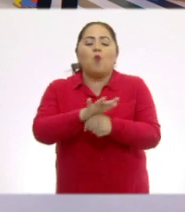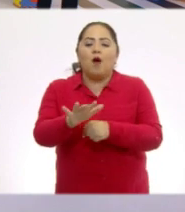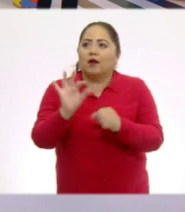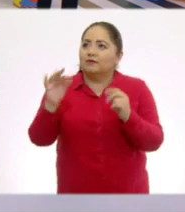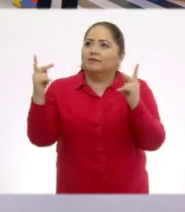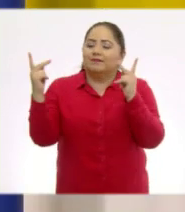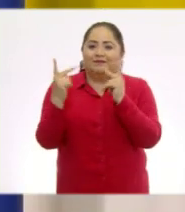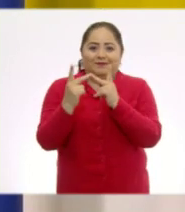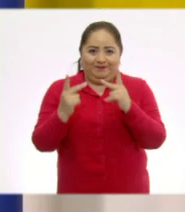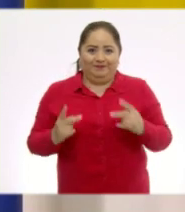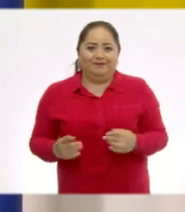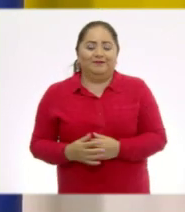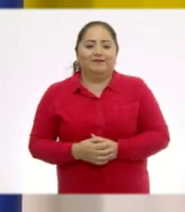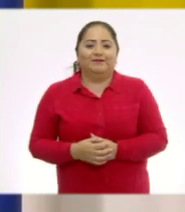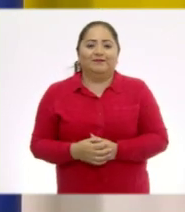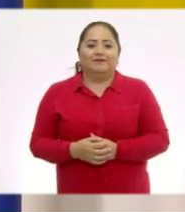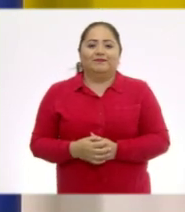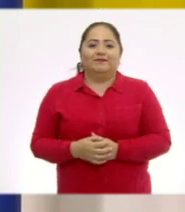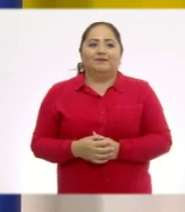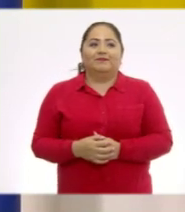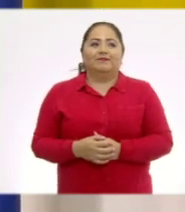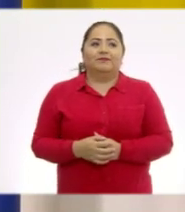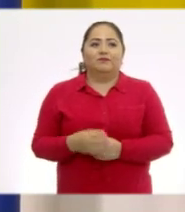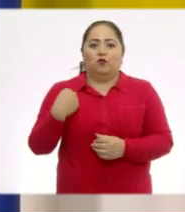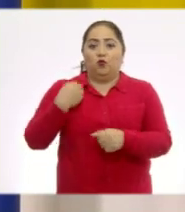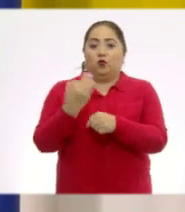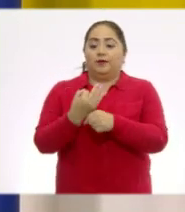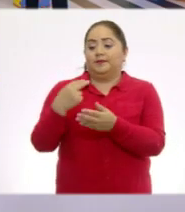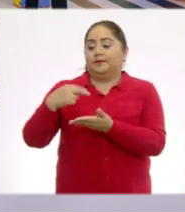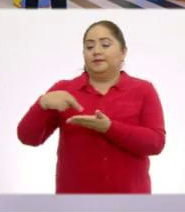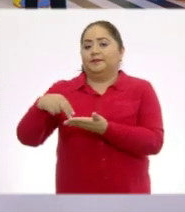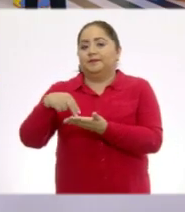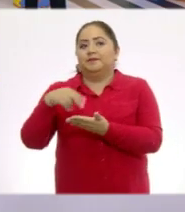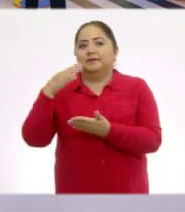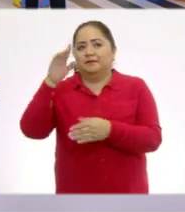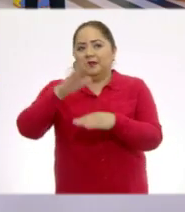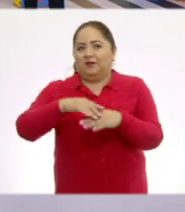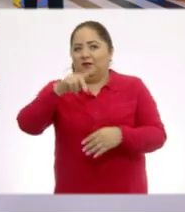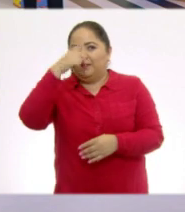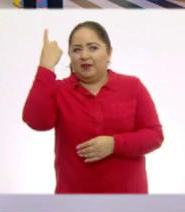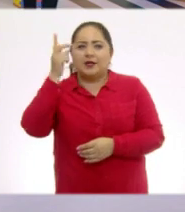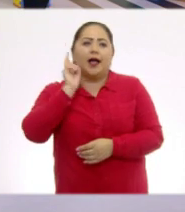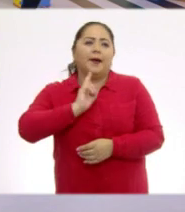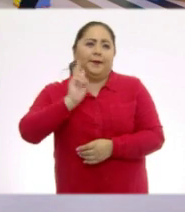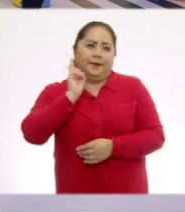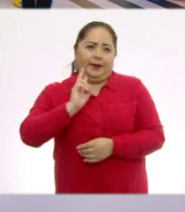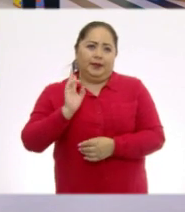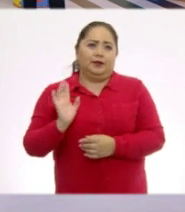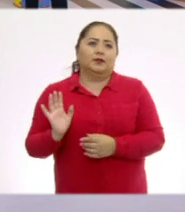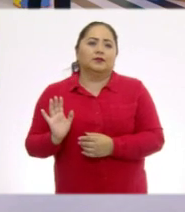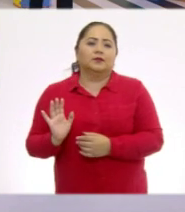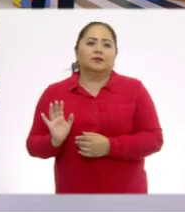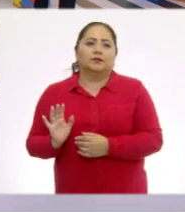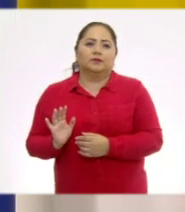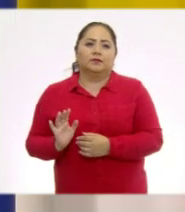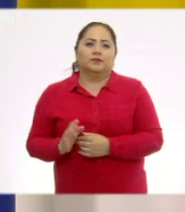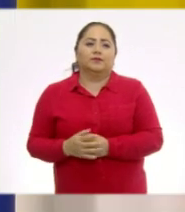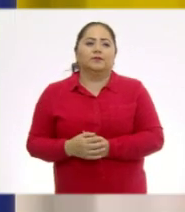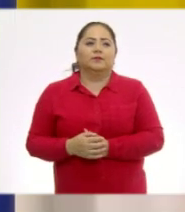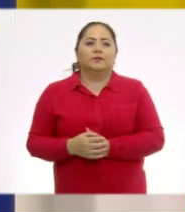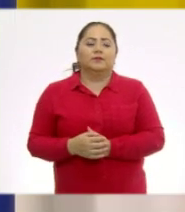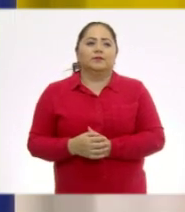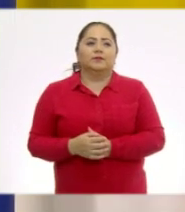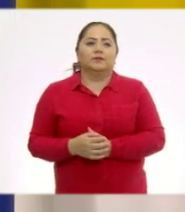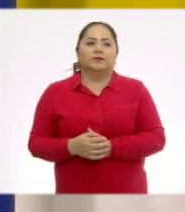figura adecuada. Lo voy a poner aquí al lado para que sea más fácil poder verlo. Entonces, tú dices que es el triángulo grande.